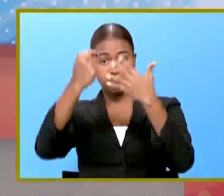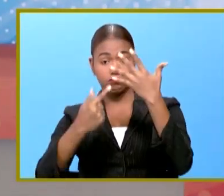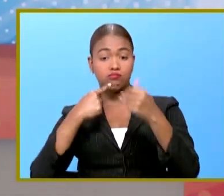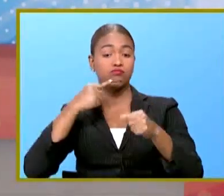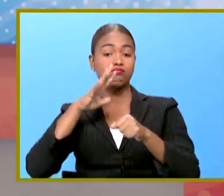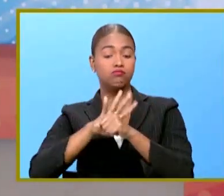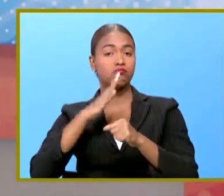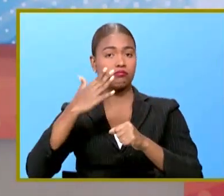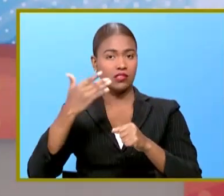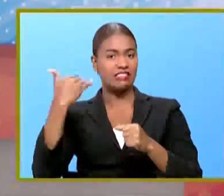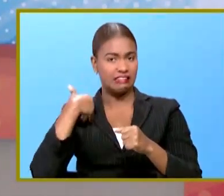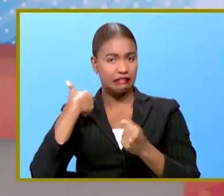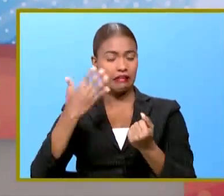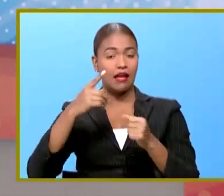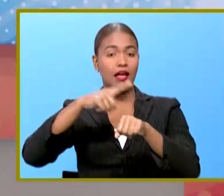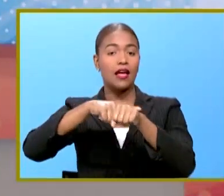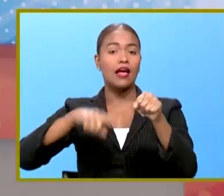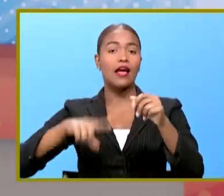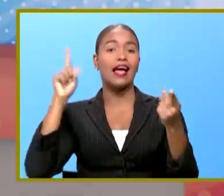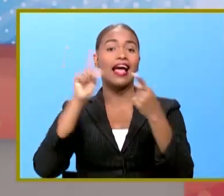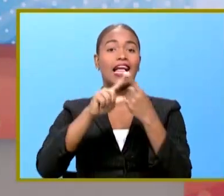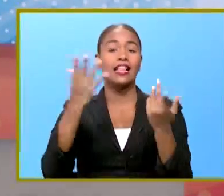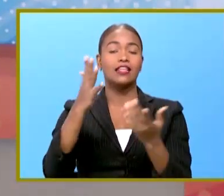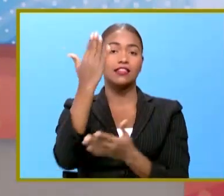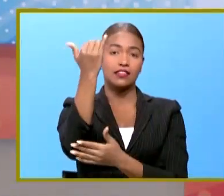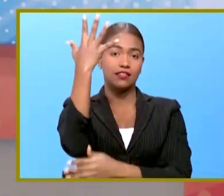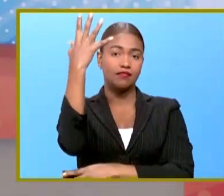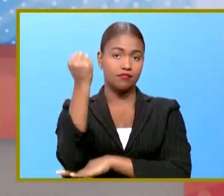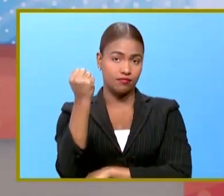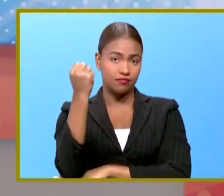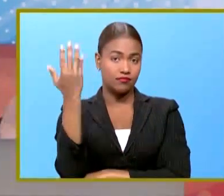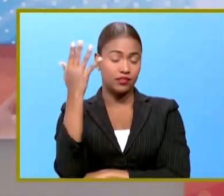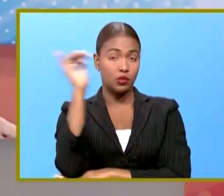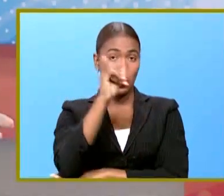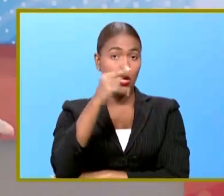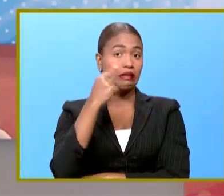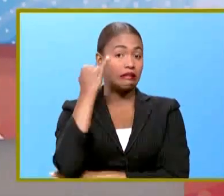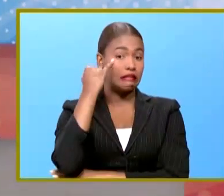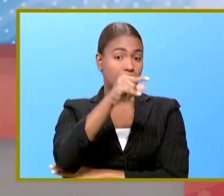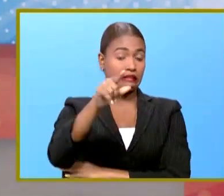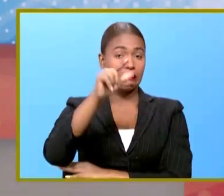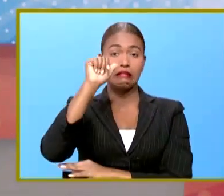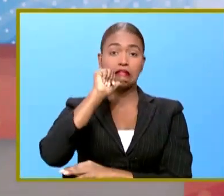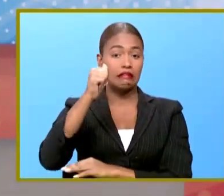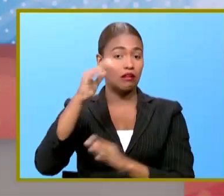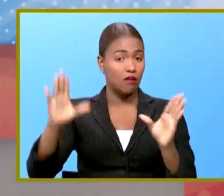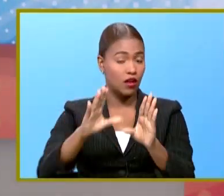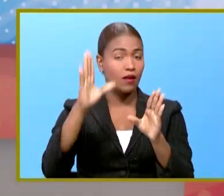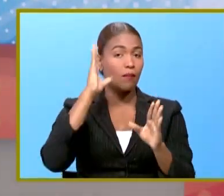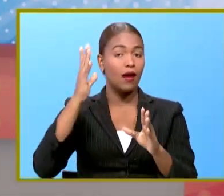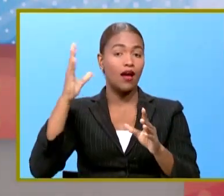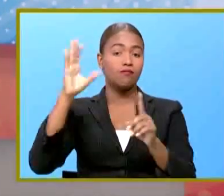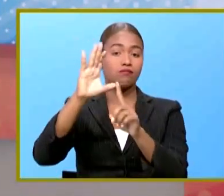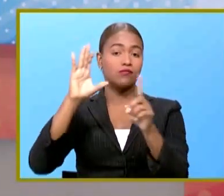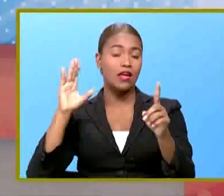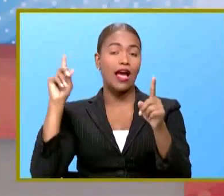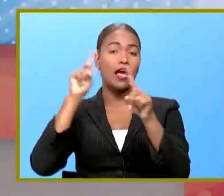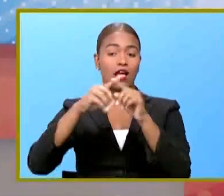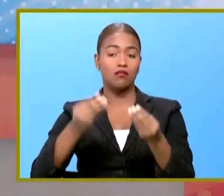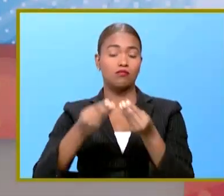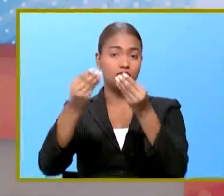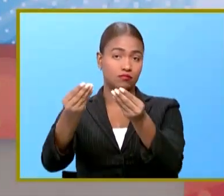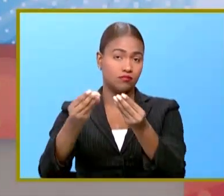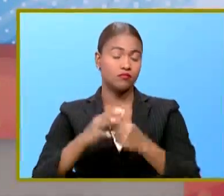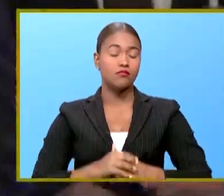juradas de bienes más tardar el día 15 de septiembre y que si alguno no lo hace, estará suspendido hasta que la entregue.